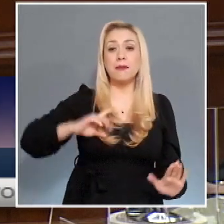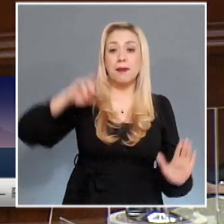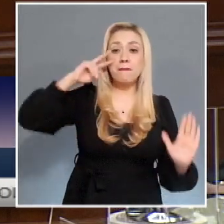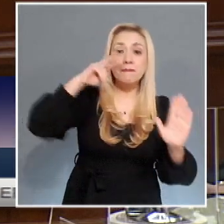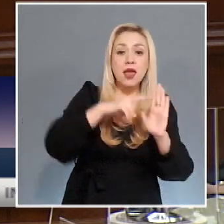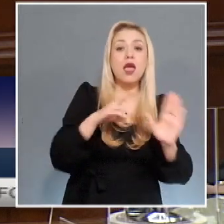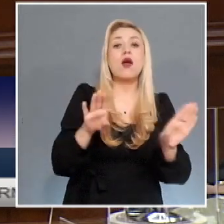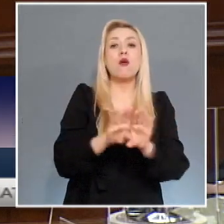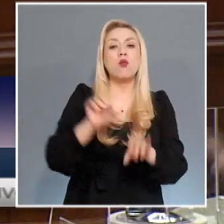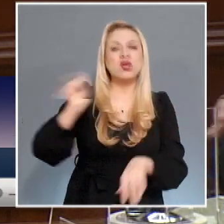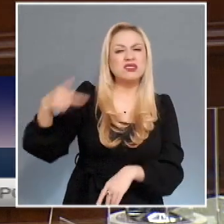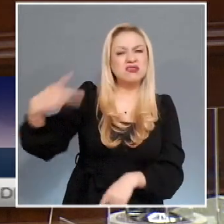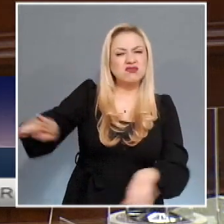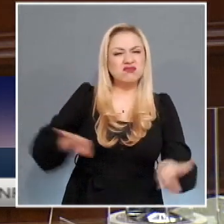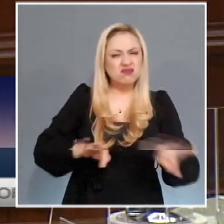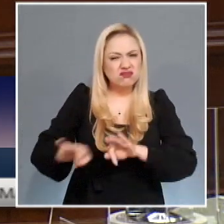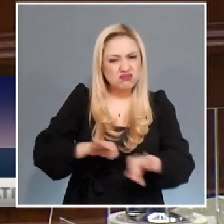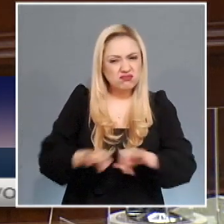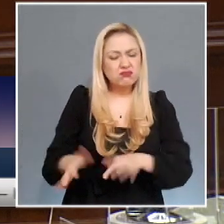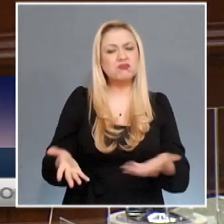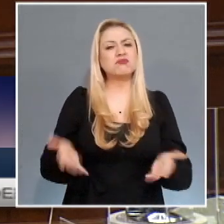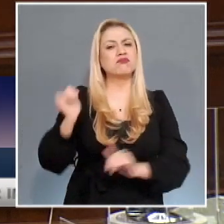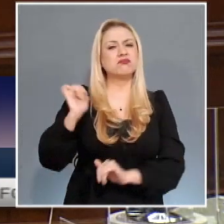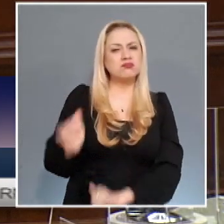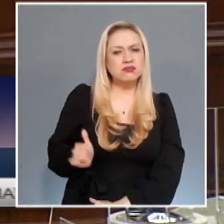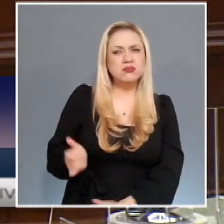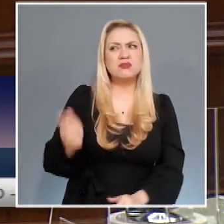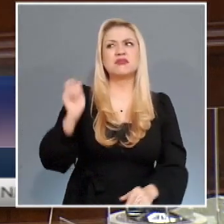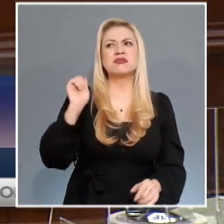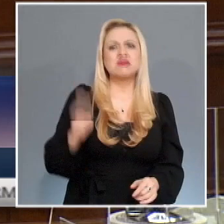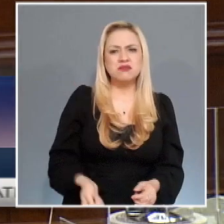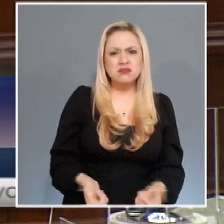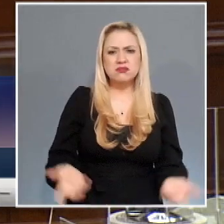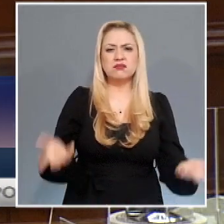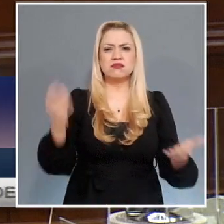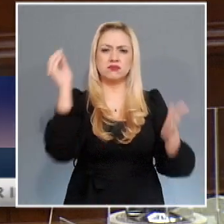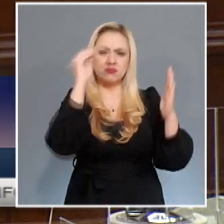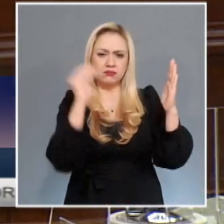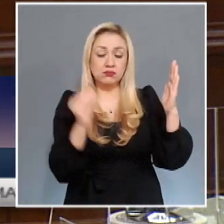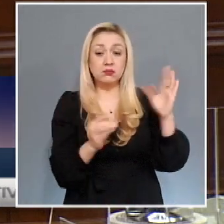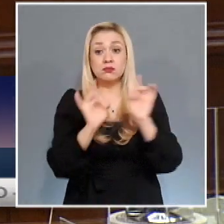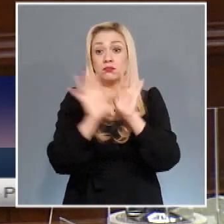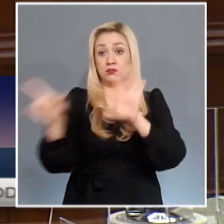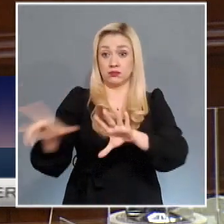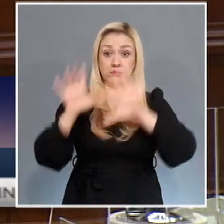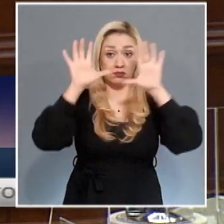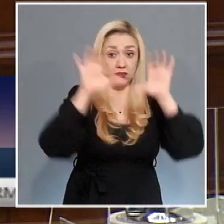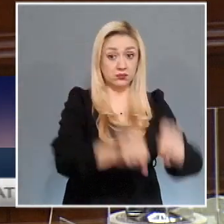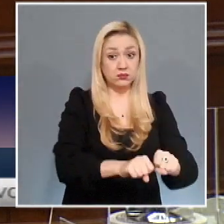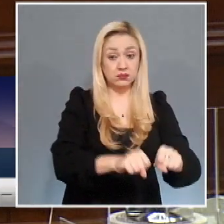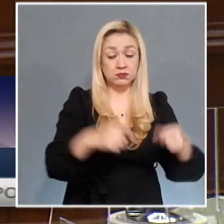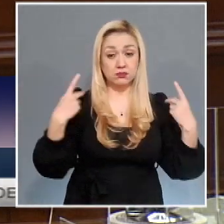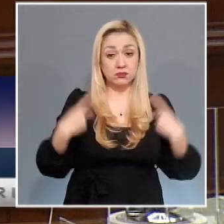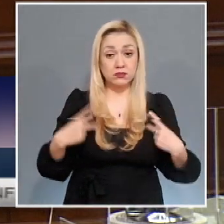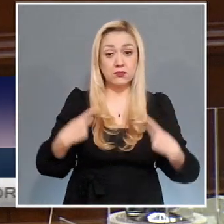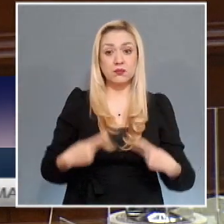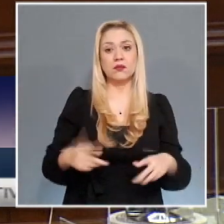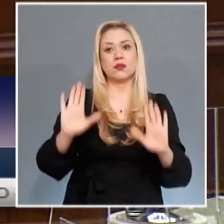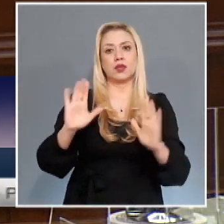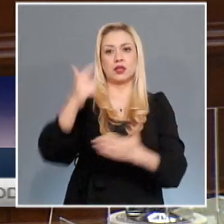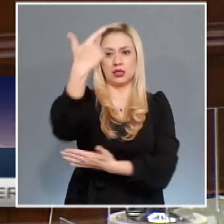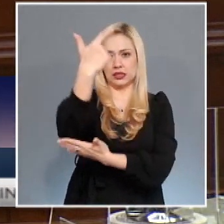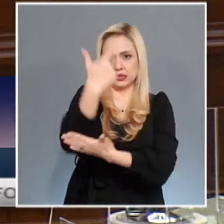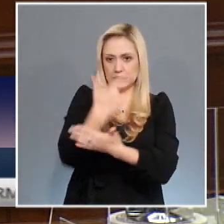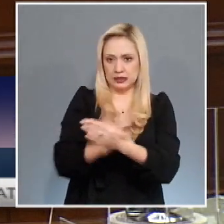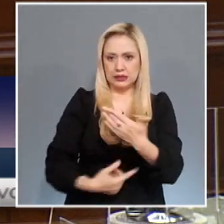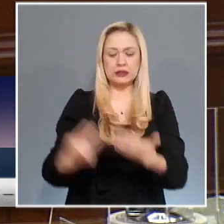y su personal en caso de ocurrir hechos que pongan en riesgo o vulneren su base de datos.